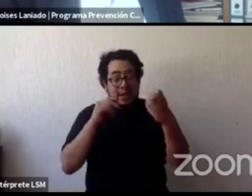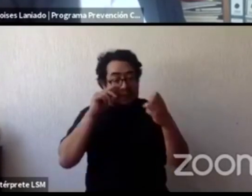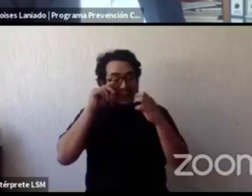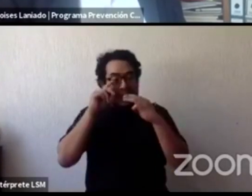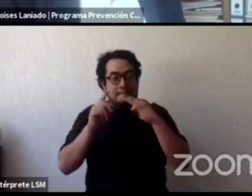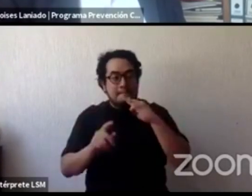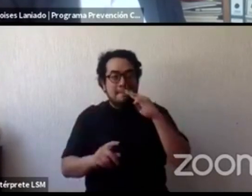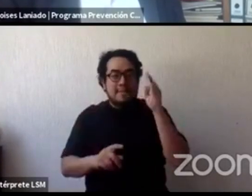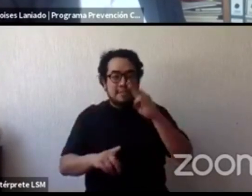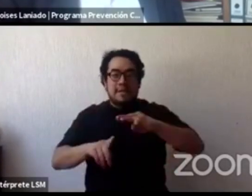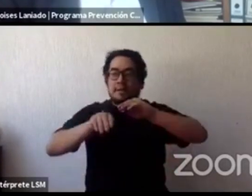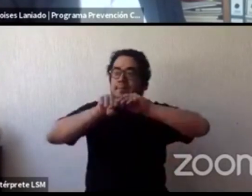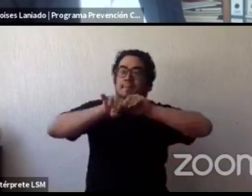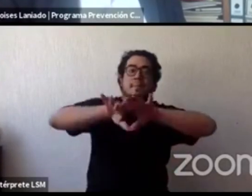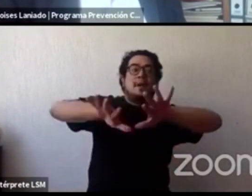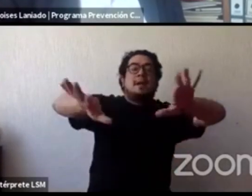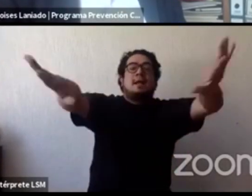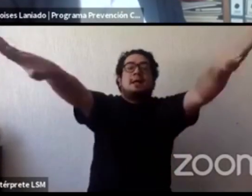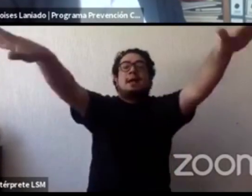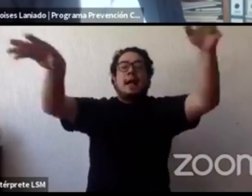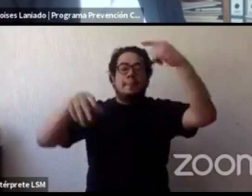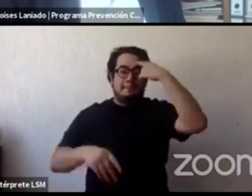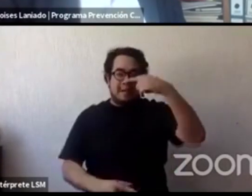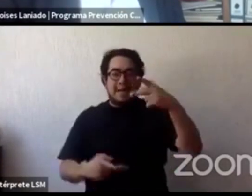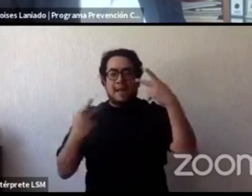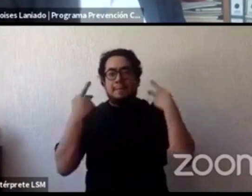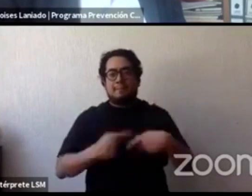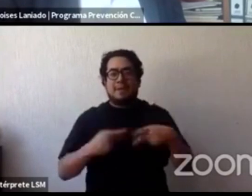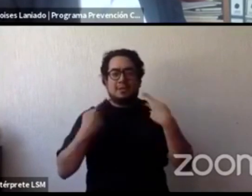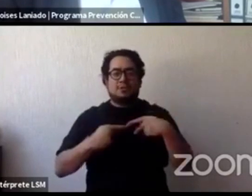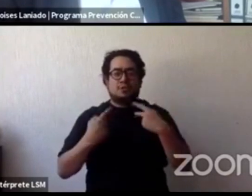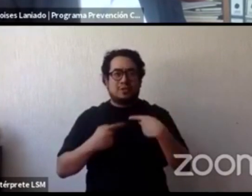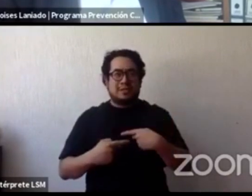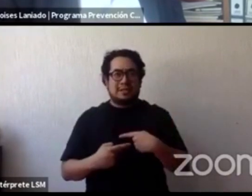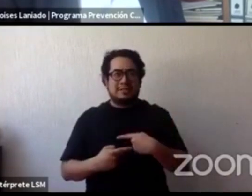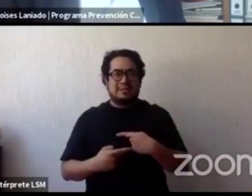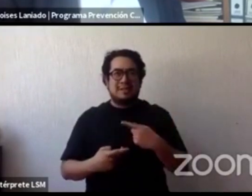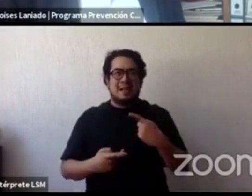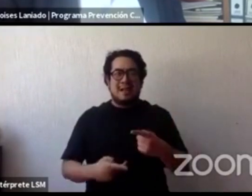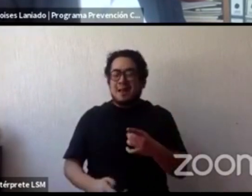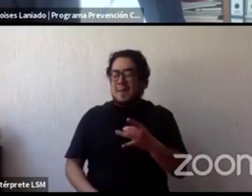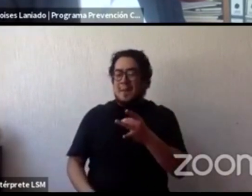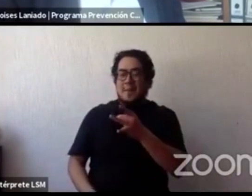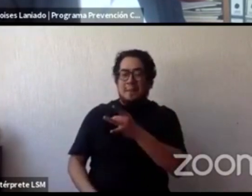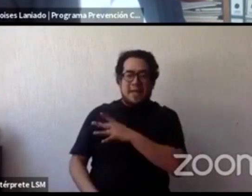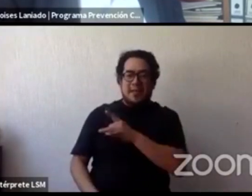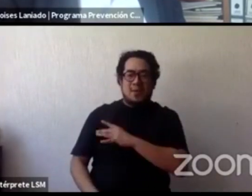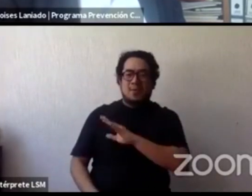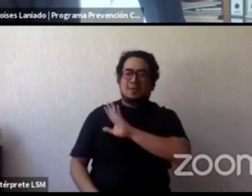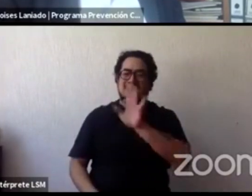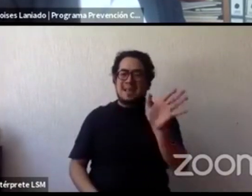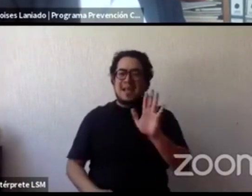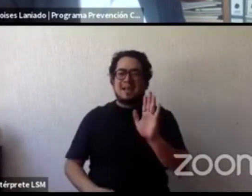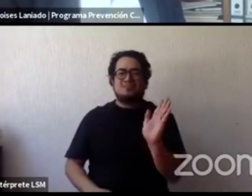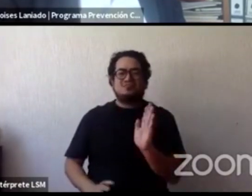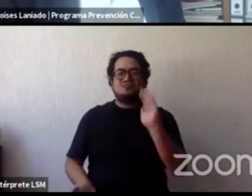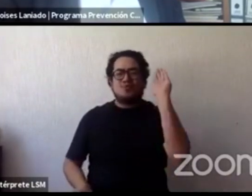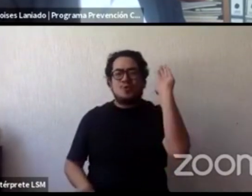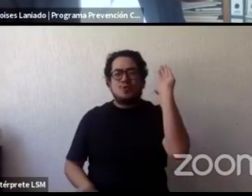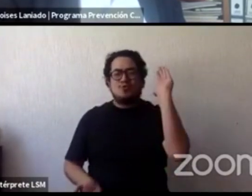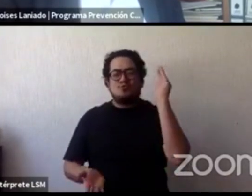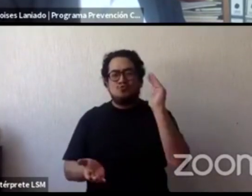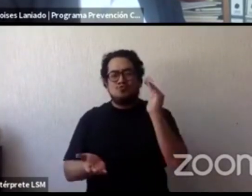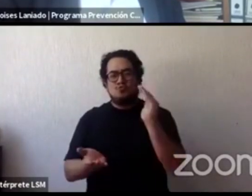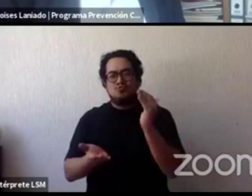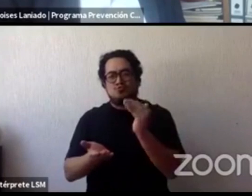a través de ustedes a más personas y para que tengamos menos miedo de hablar que seamos valientes y podamos hablar es valiente la